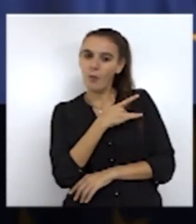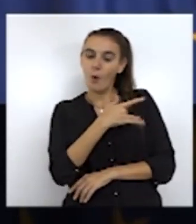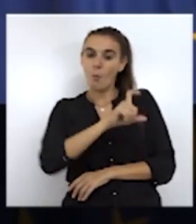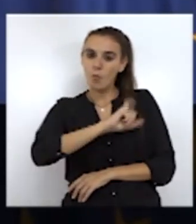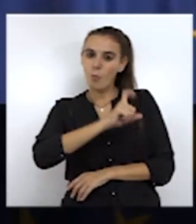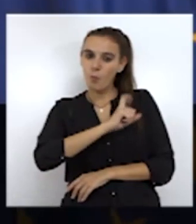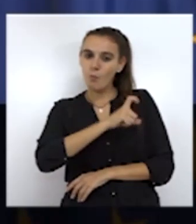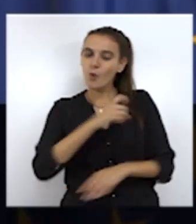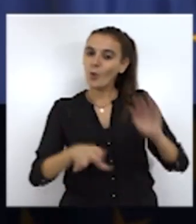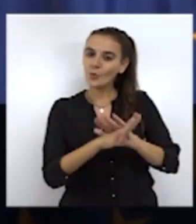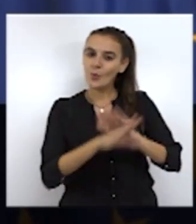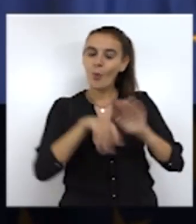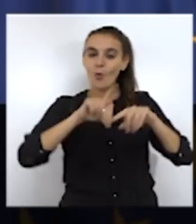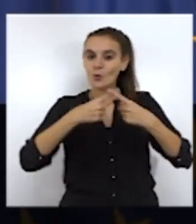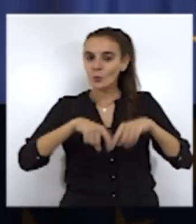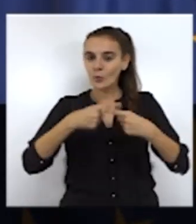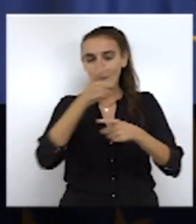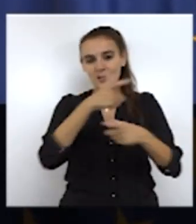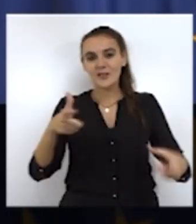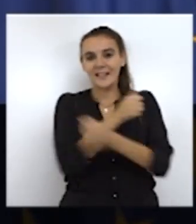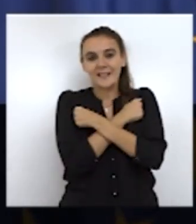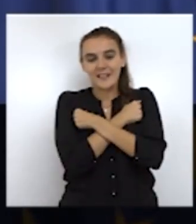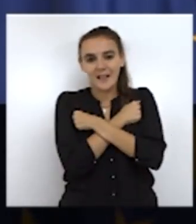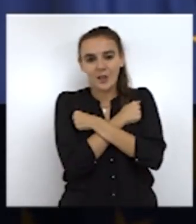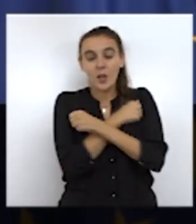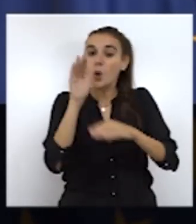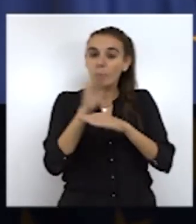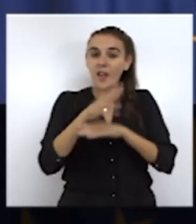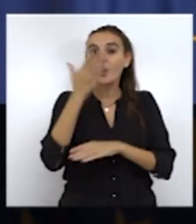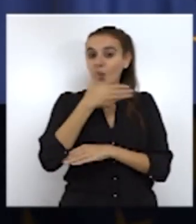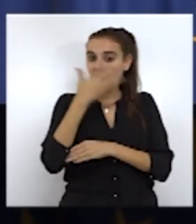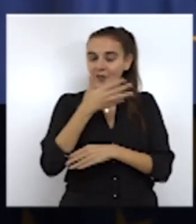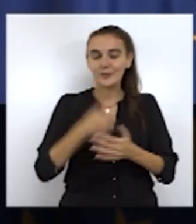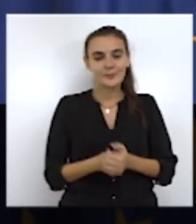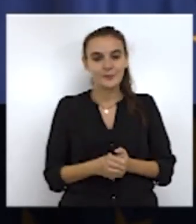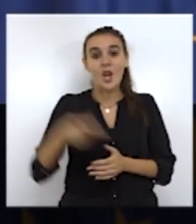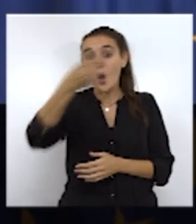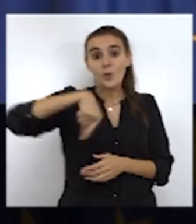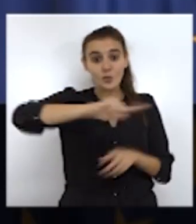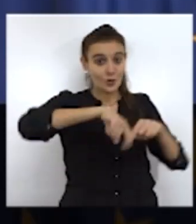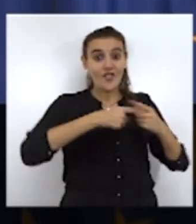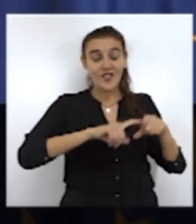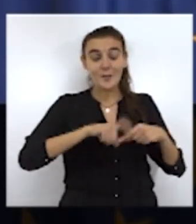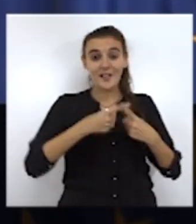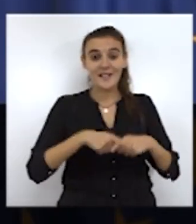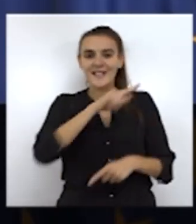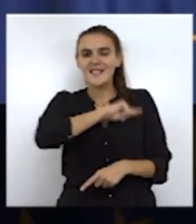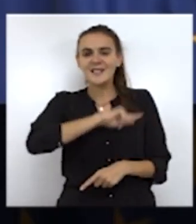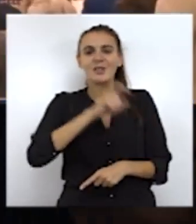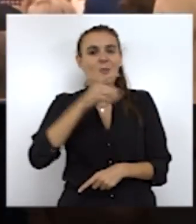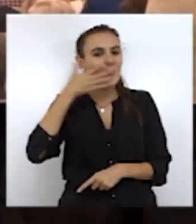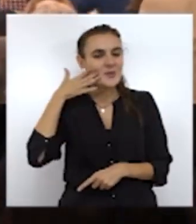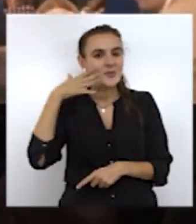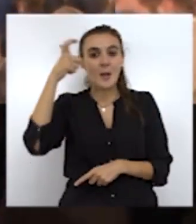familiares y de todas las personas que la quisieron, trataron y conocieron. Vosotros los familiares podéis sentiros